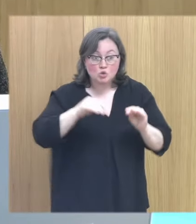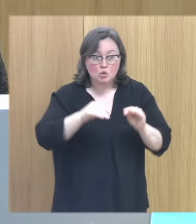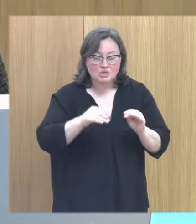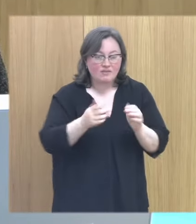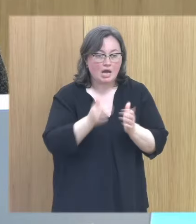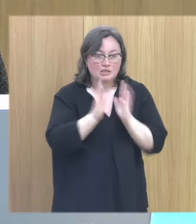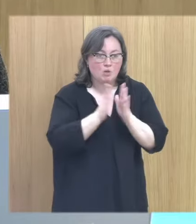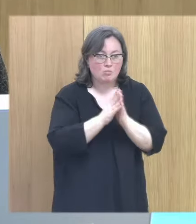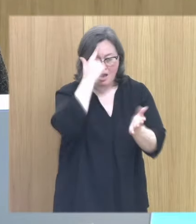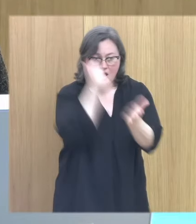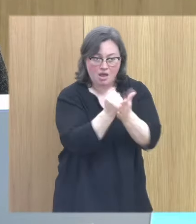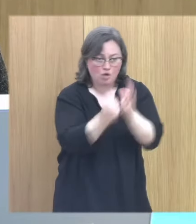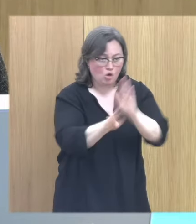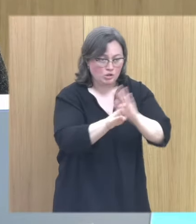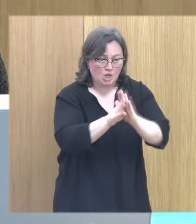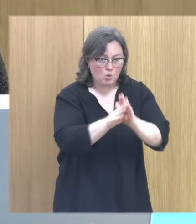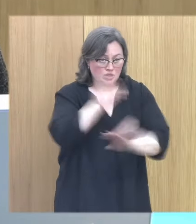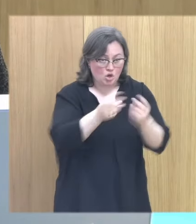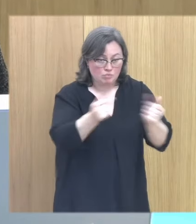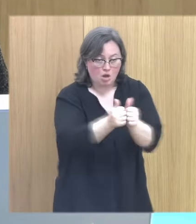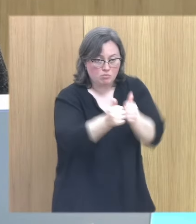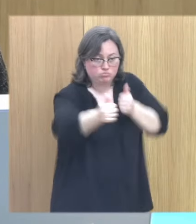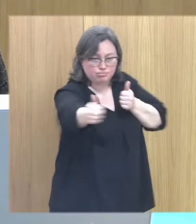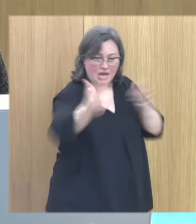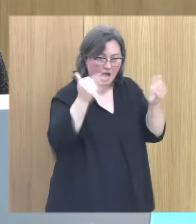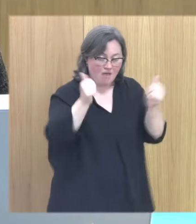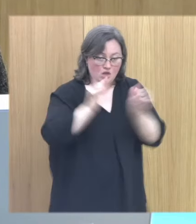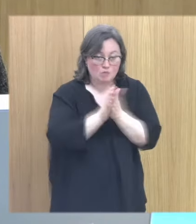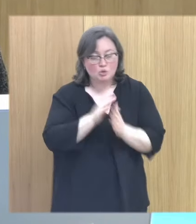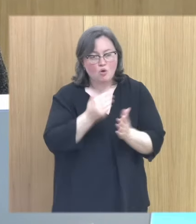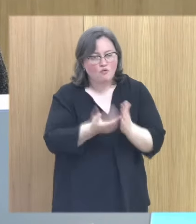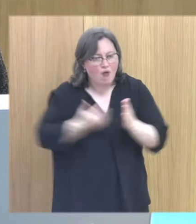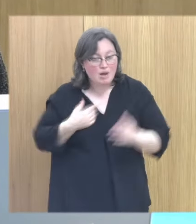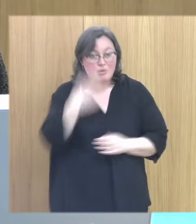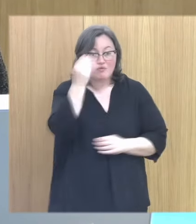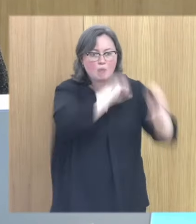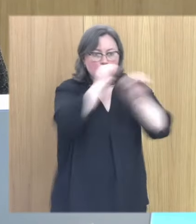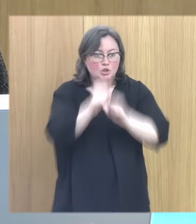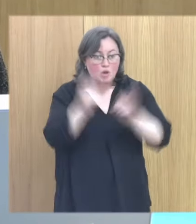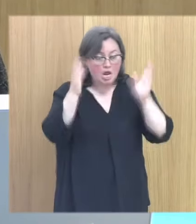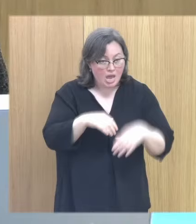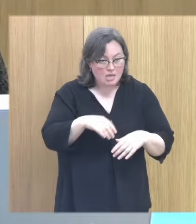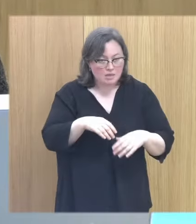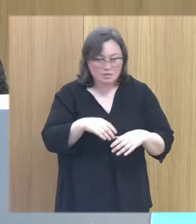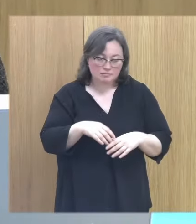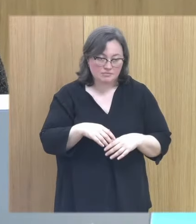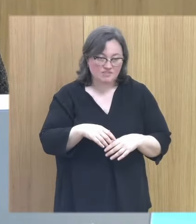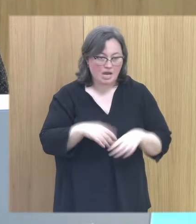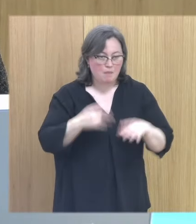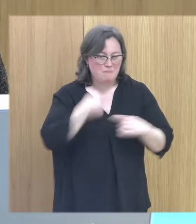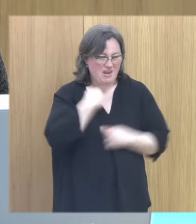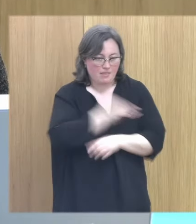condición en su trauma porque si les desmontas la estructura de supervivencia sin una figura protectora los pierdes